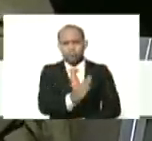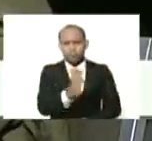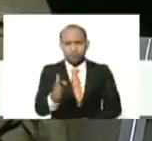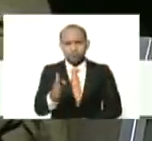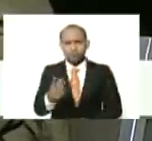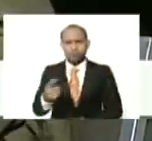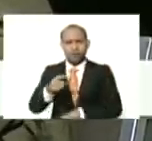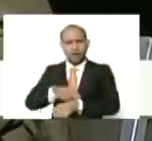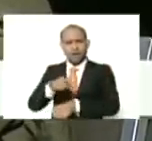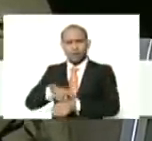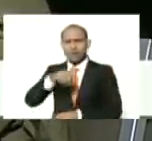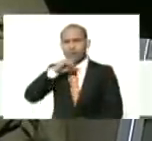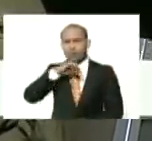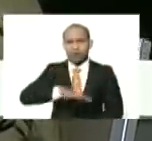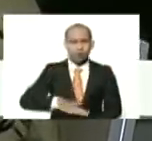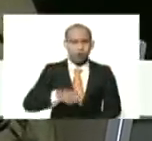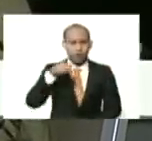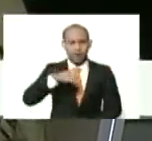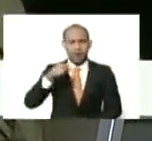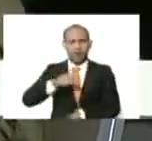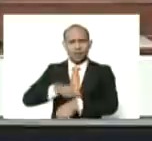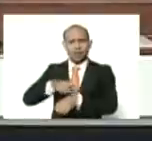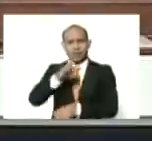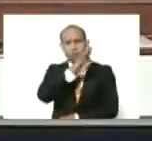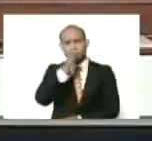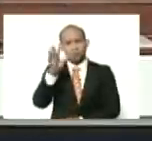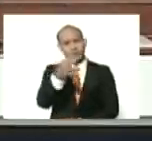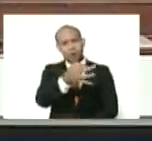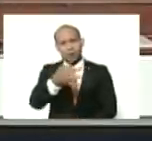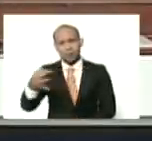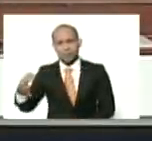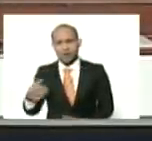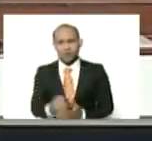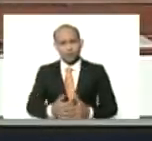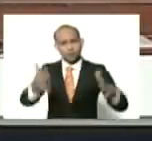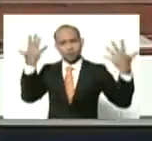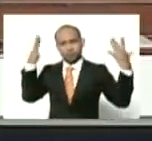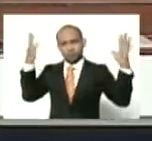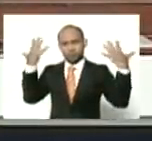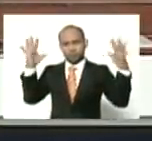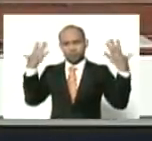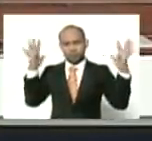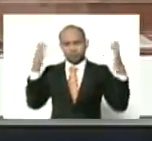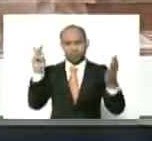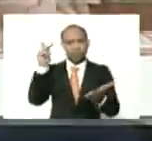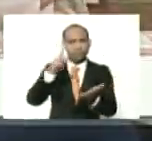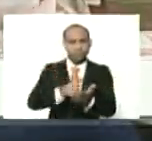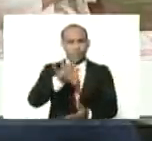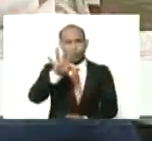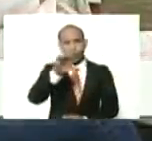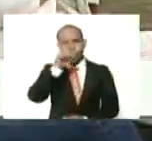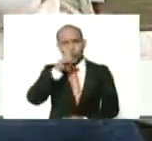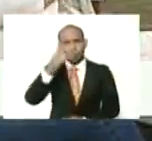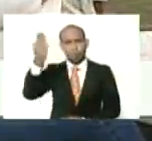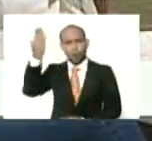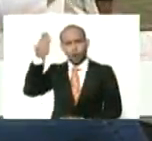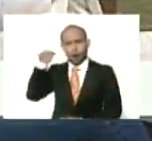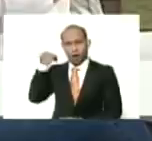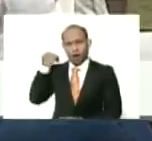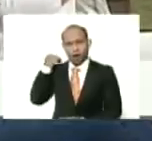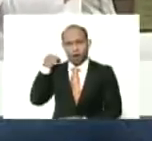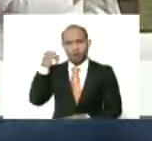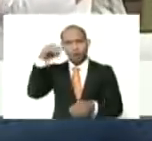independentista, esta era bicentenaria. Excelente, hace, cuatro años, llegamos, llevamos, cuatro heroínas,